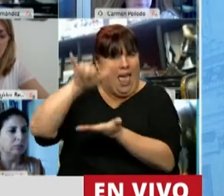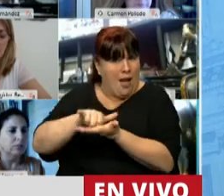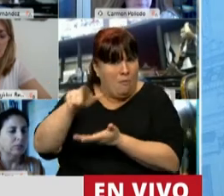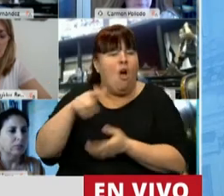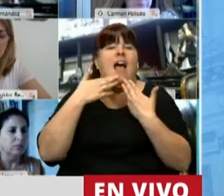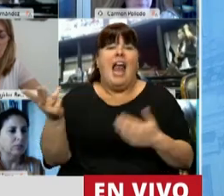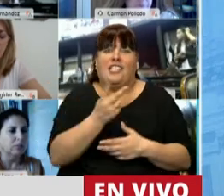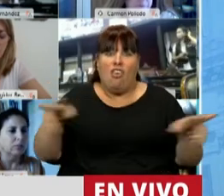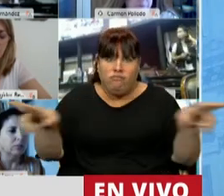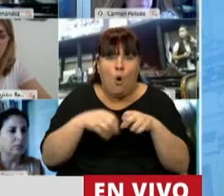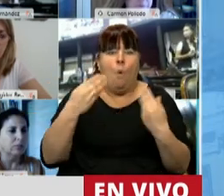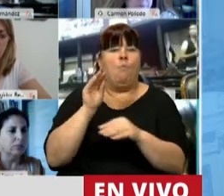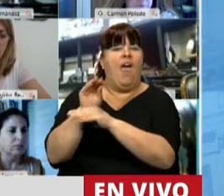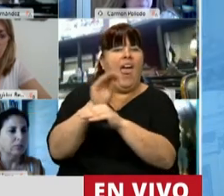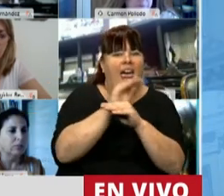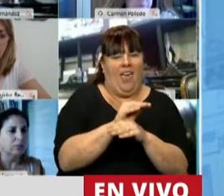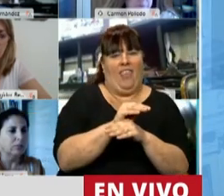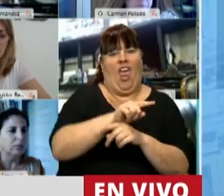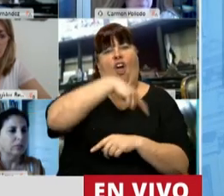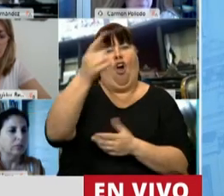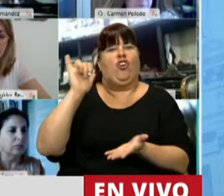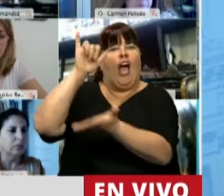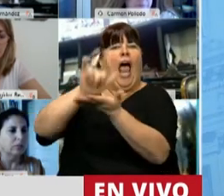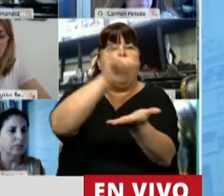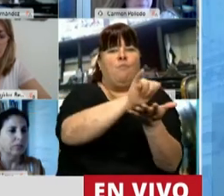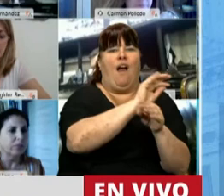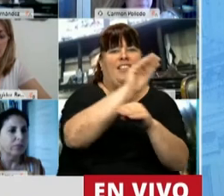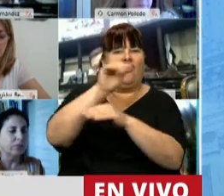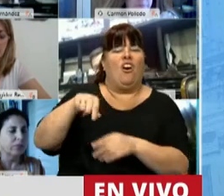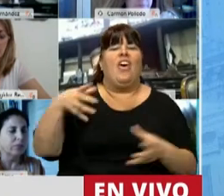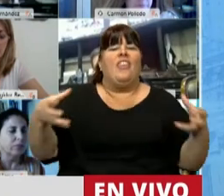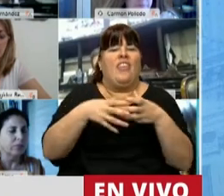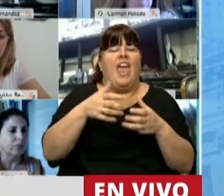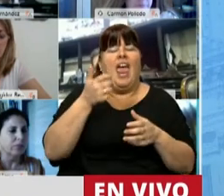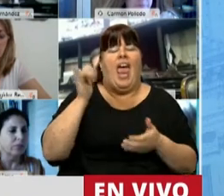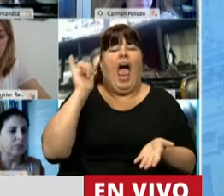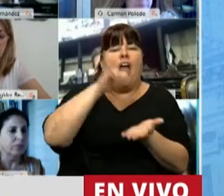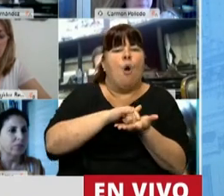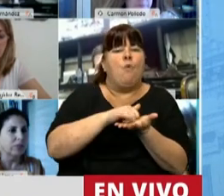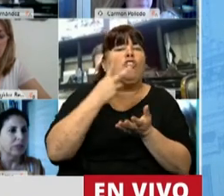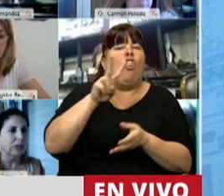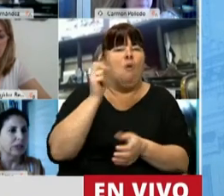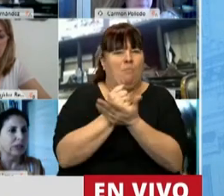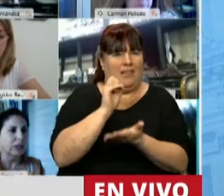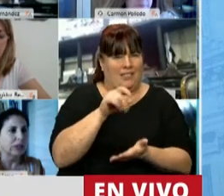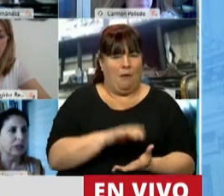gracias a esa rentabilidad se puede subsidiar el resto de los aeropuertos del consorcio de aeropuertos 2000.